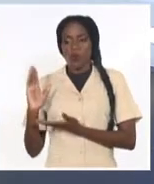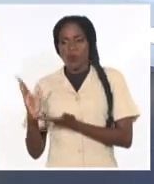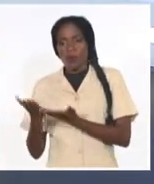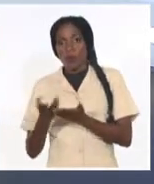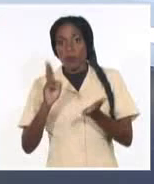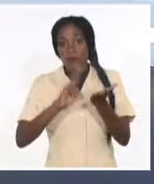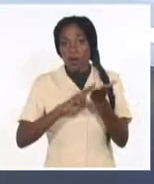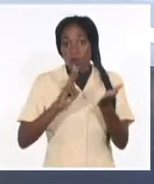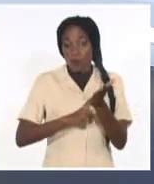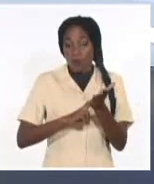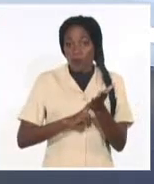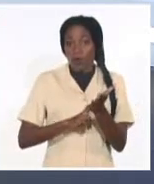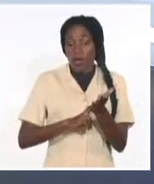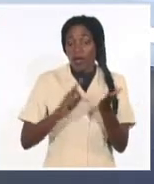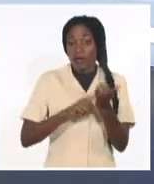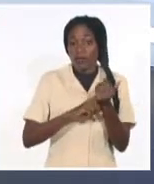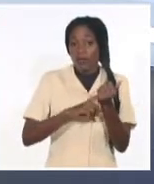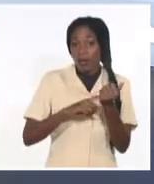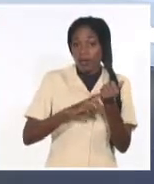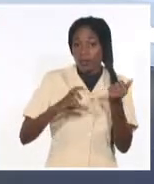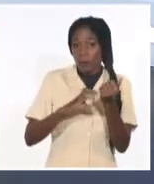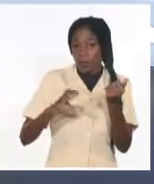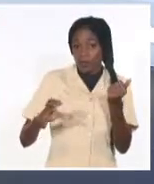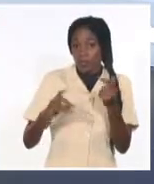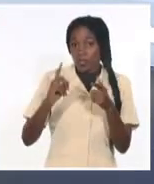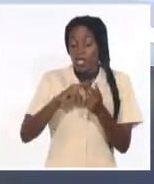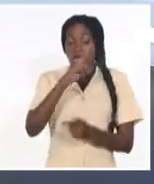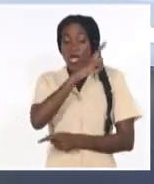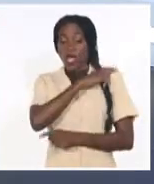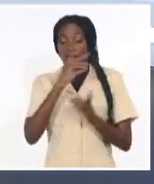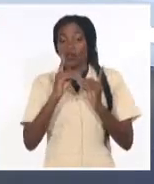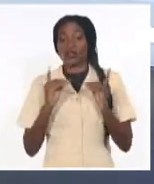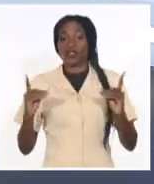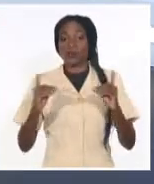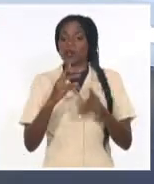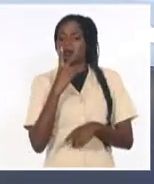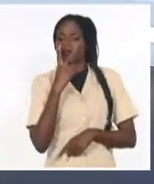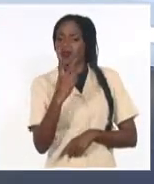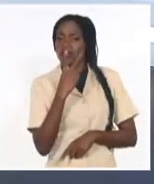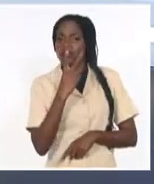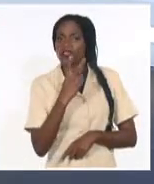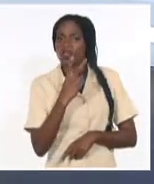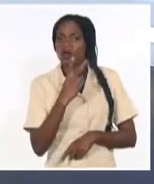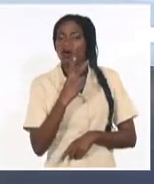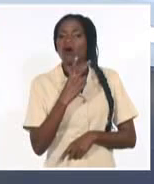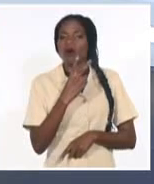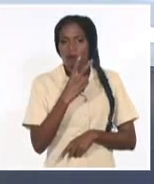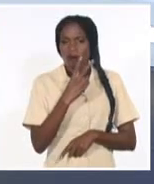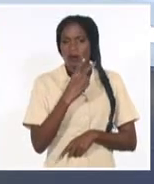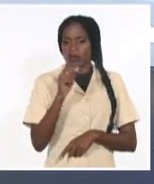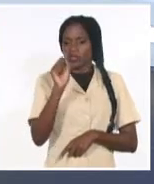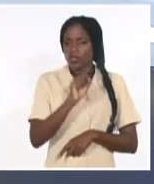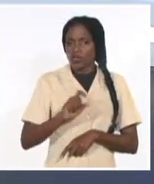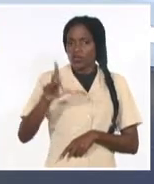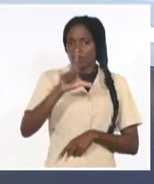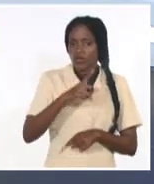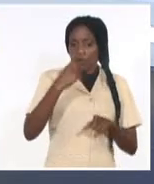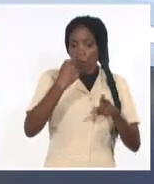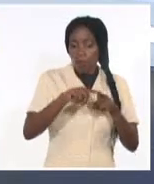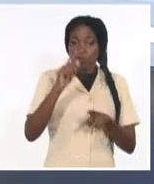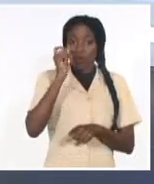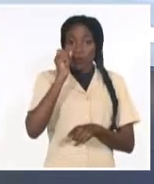miembro del secretariado del Comité Central del Partido y jefe del Departamento de Atención al Sector Social, junto a Jorge Luis Perdomo Dilella,